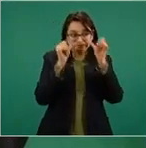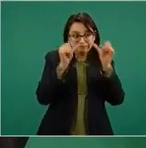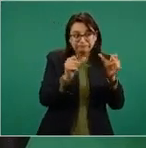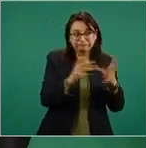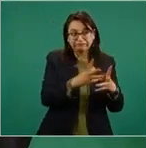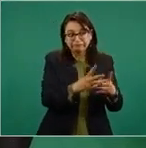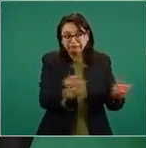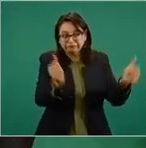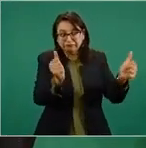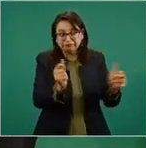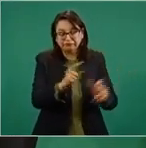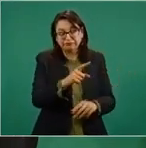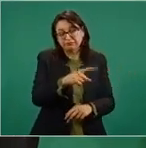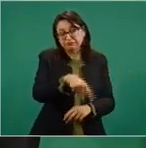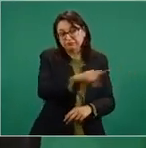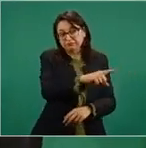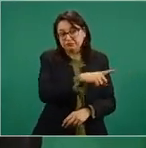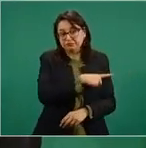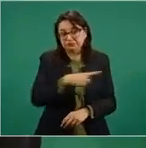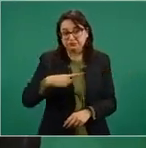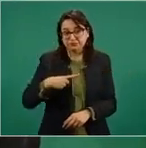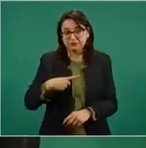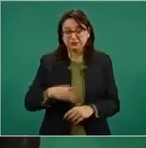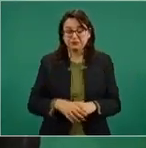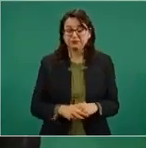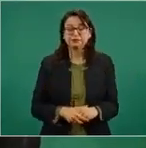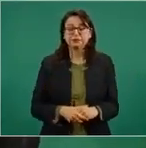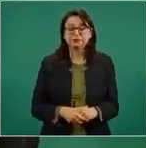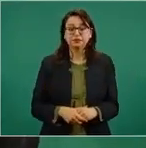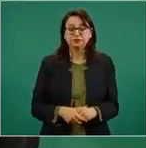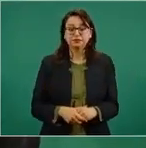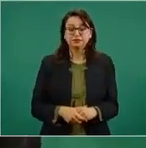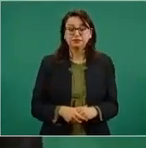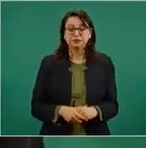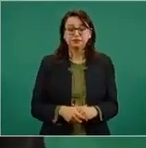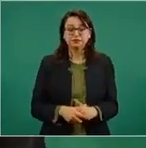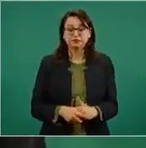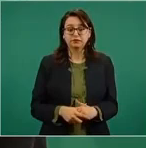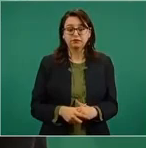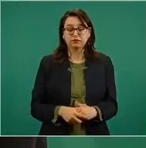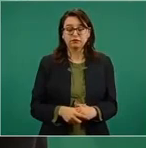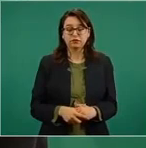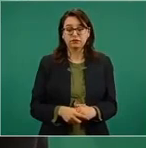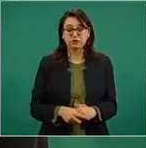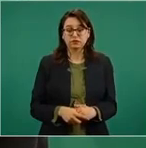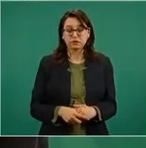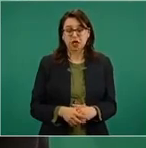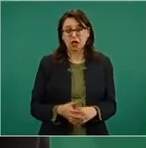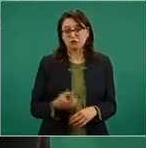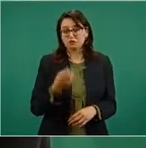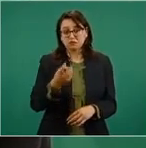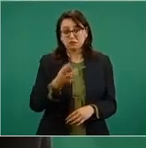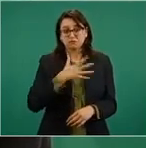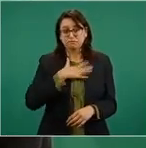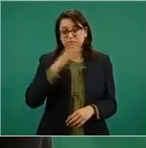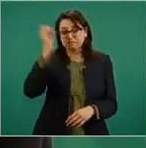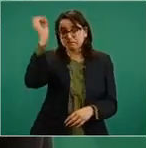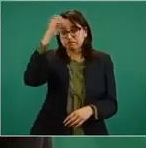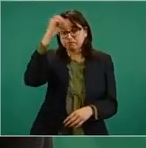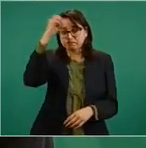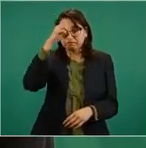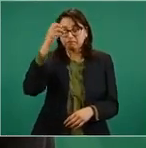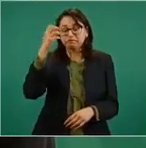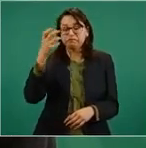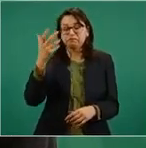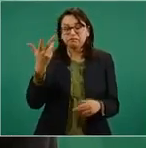eso es lo que puedo comentar. Siempre es muy lamentable el